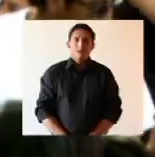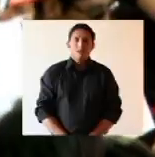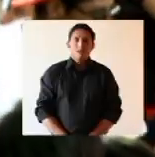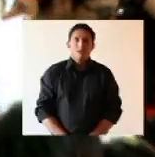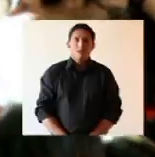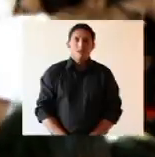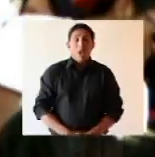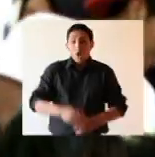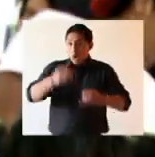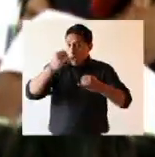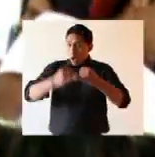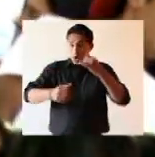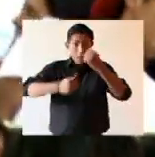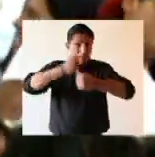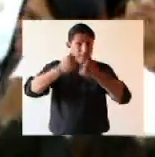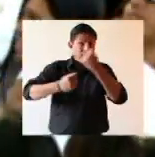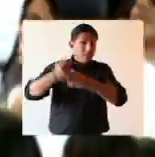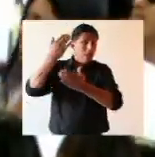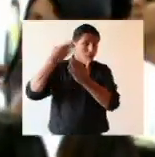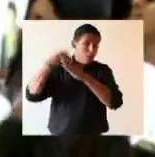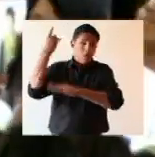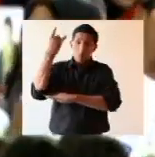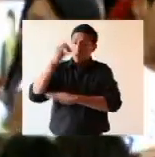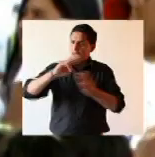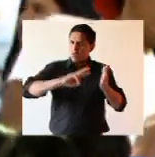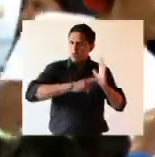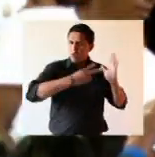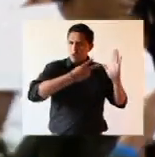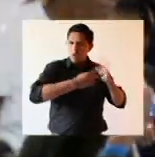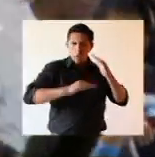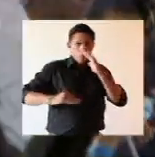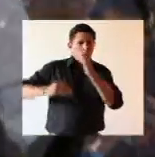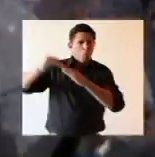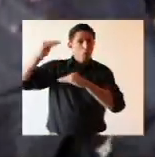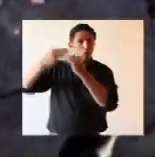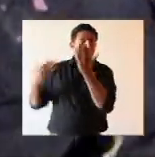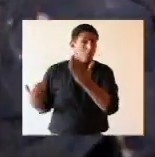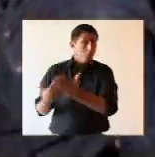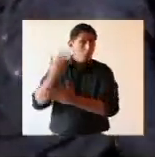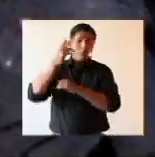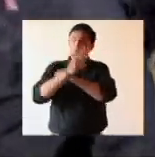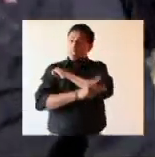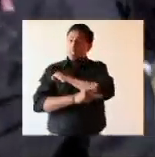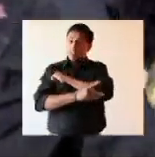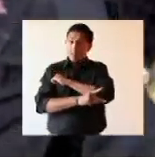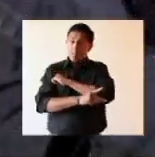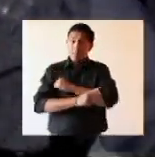La última década en Bolivia ha significado la construcción de un nuevo país.